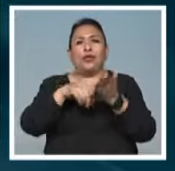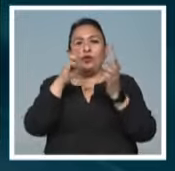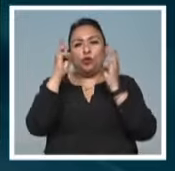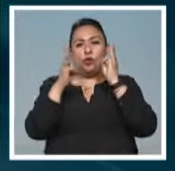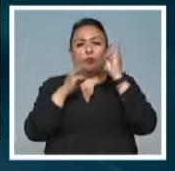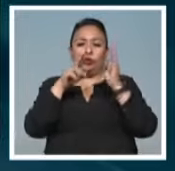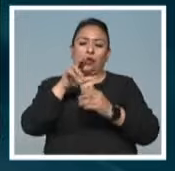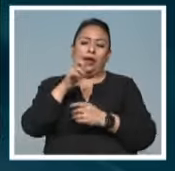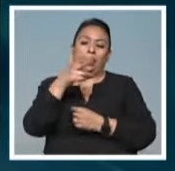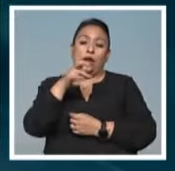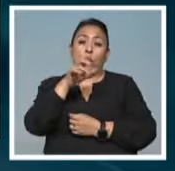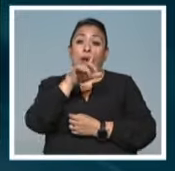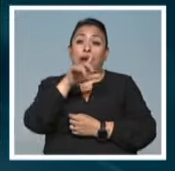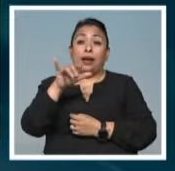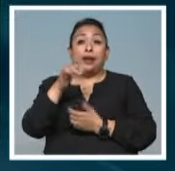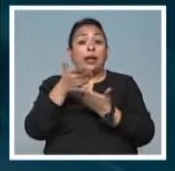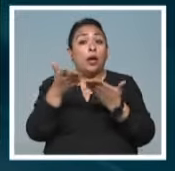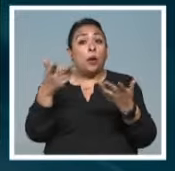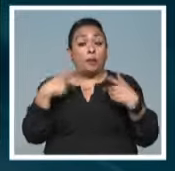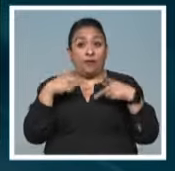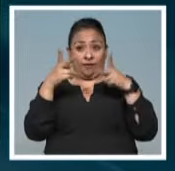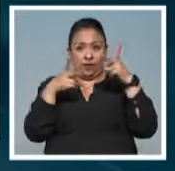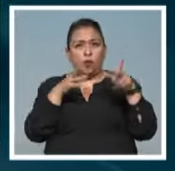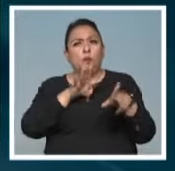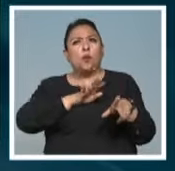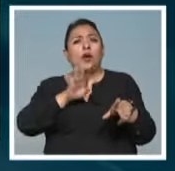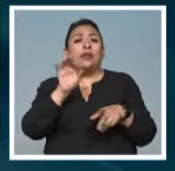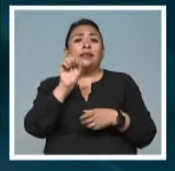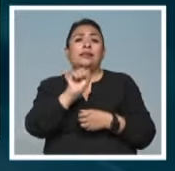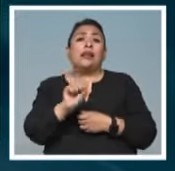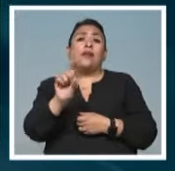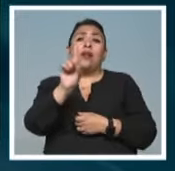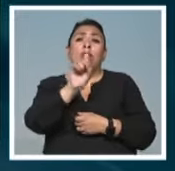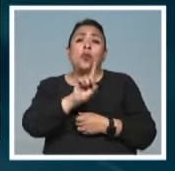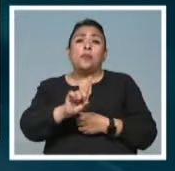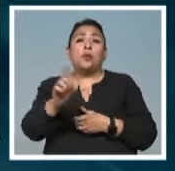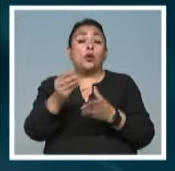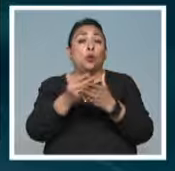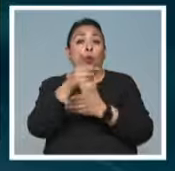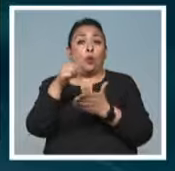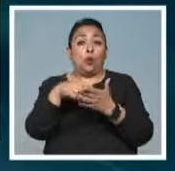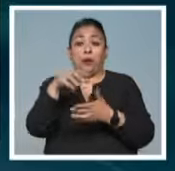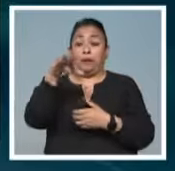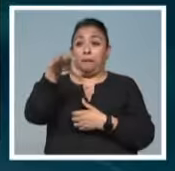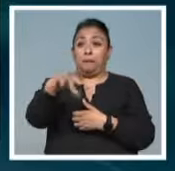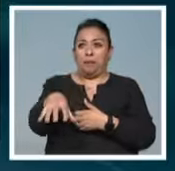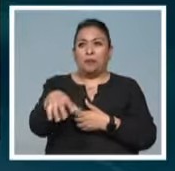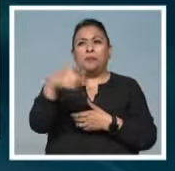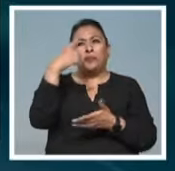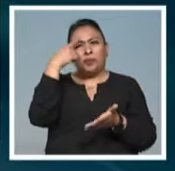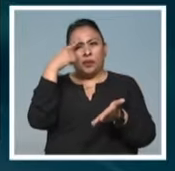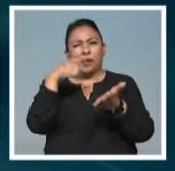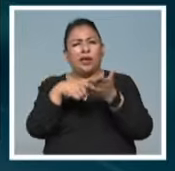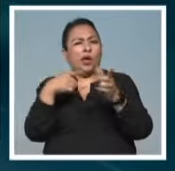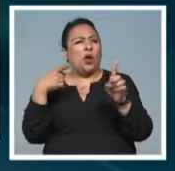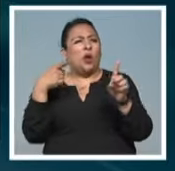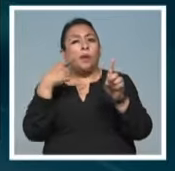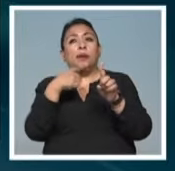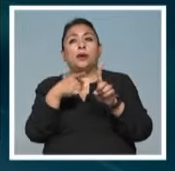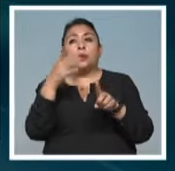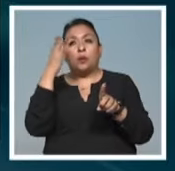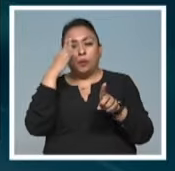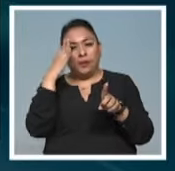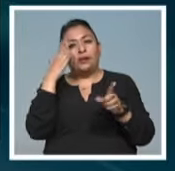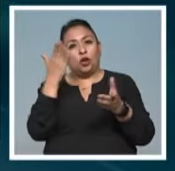Anahuacali, ahora los visitantes podrán disfrutar los fines de semana de un nuevo espacio. Creo que el objetivo principal es